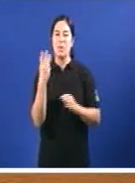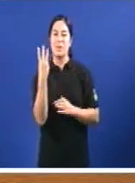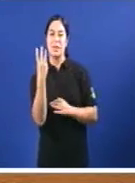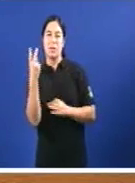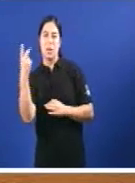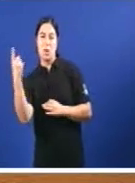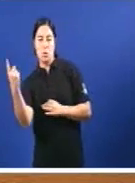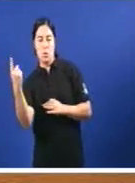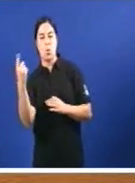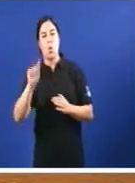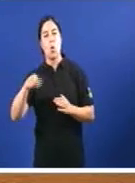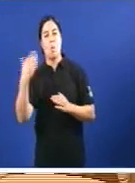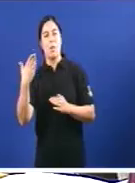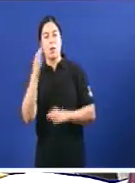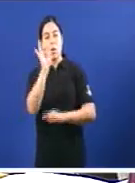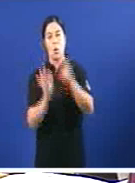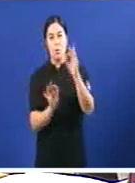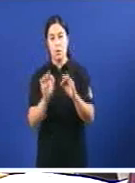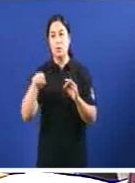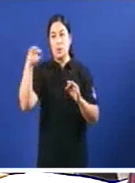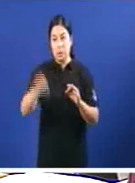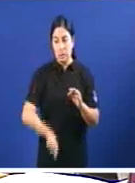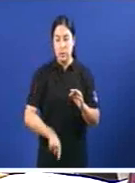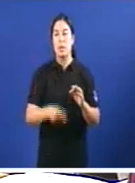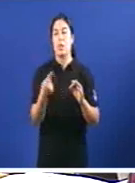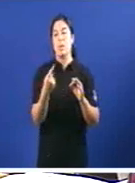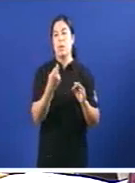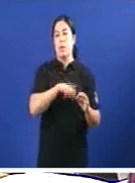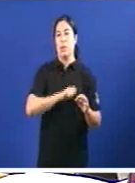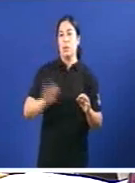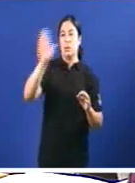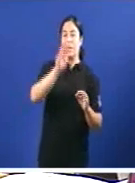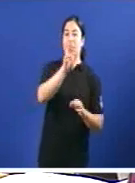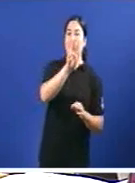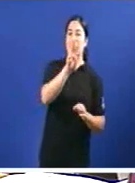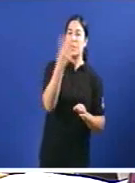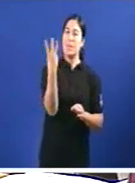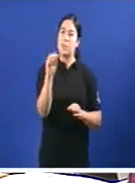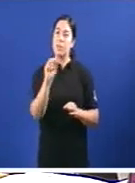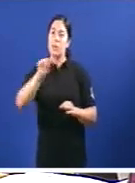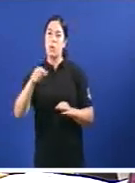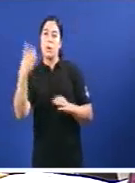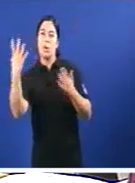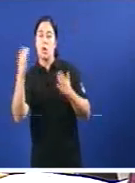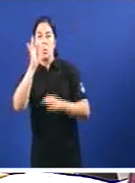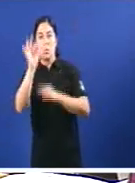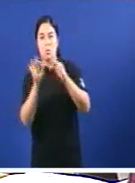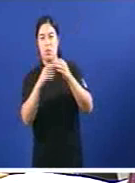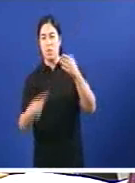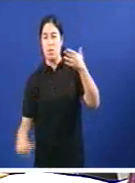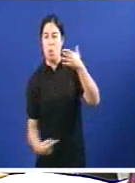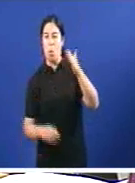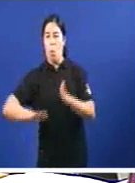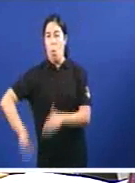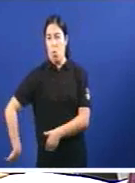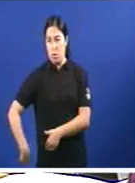tamén na última posición do Estado O 30,9% No equilibro de servicios e prestacións económicas A última posición do